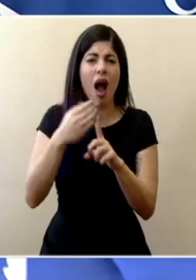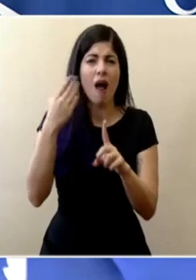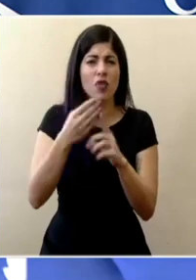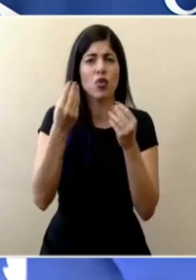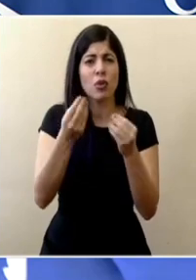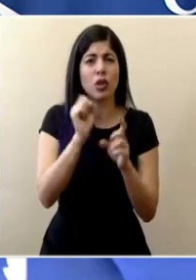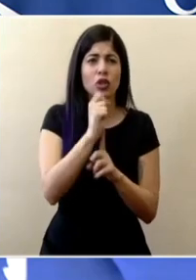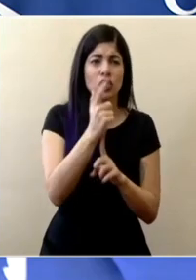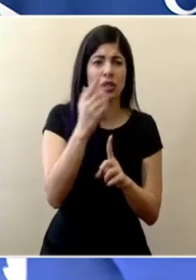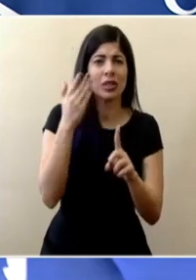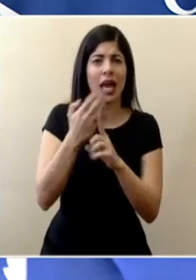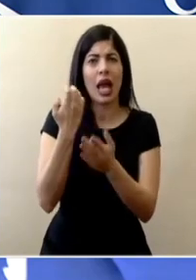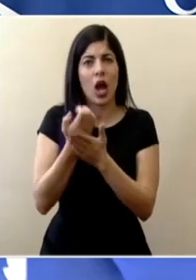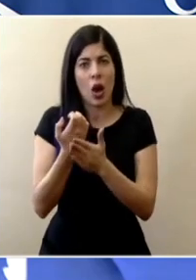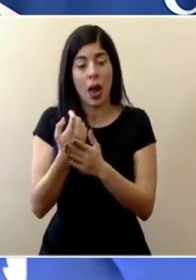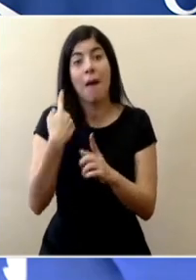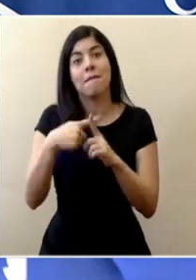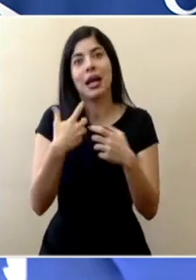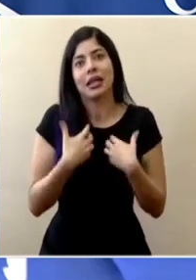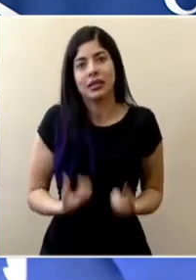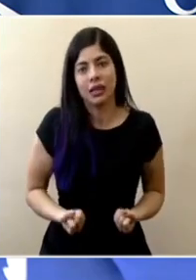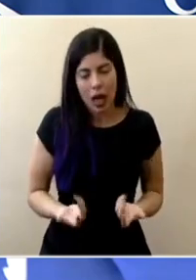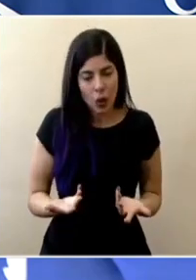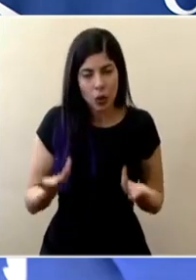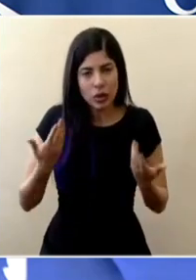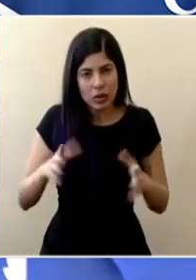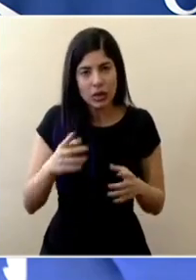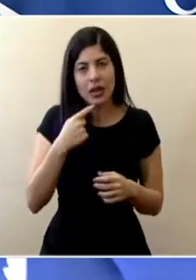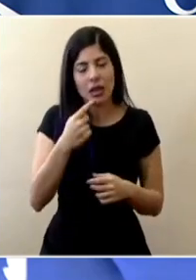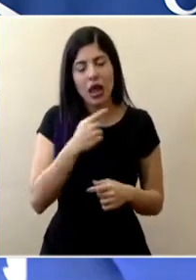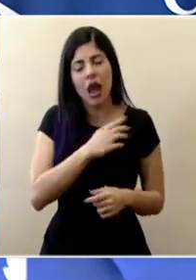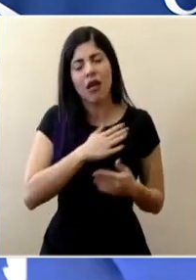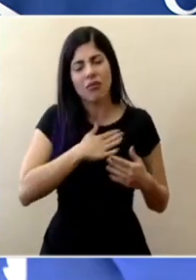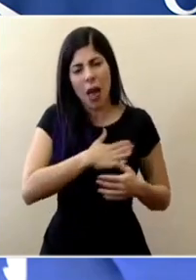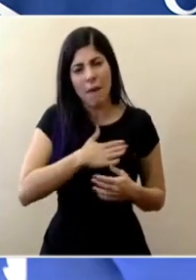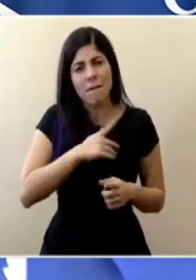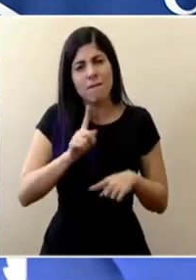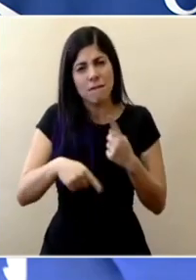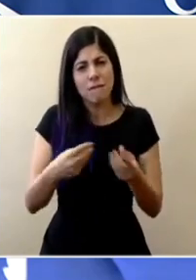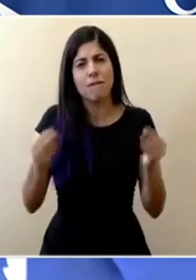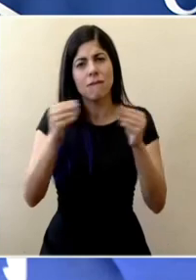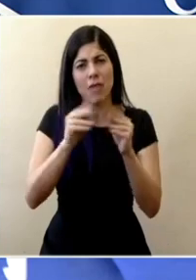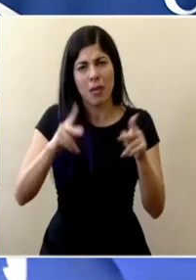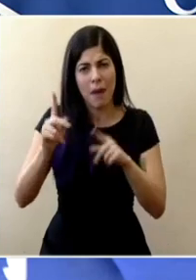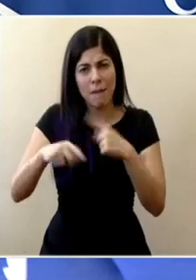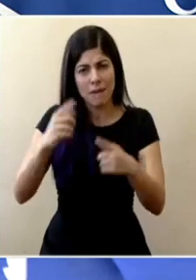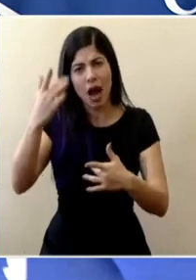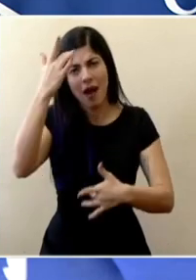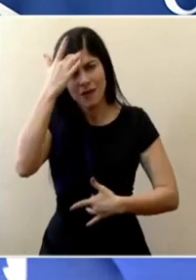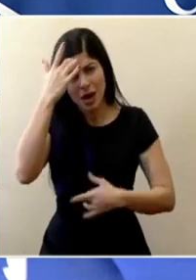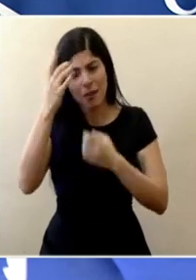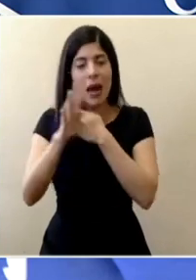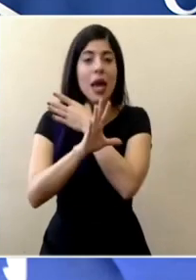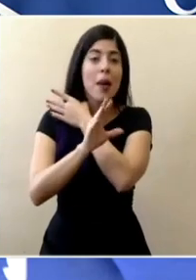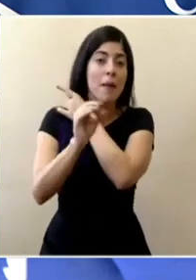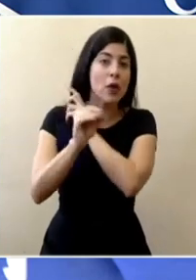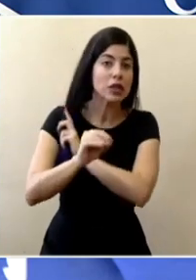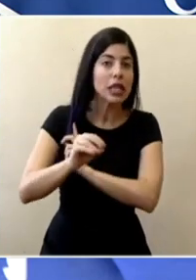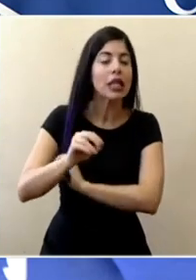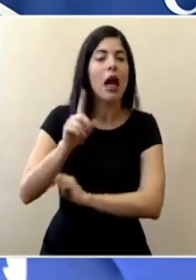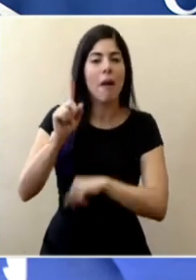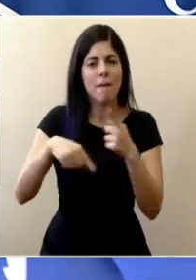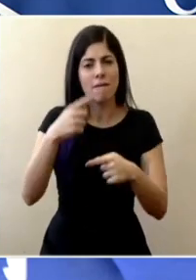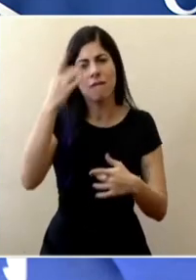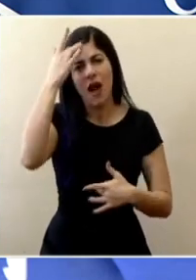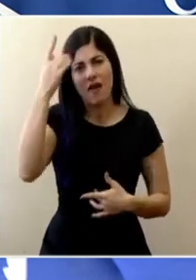sociales y económicas además de las de salud que ya hemos dicho van a haber lamentablemente más personas enfermas y dentro de ellas un porcentaje que va a